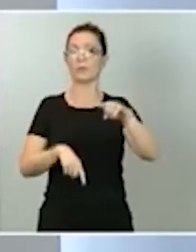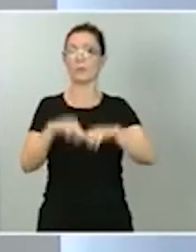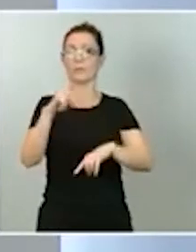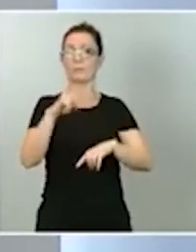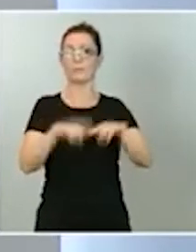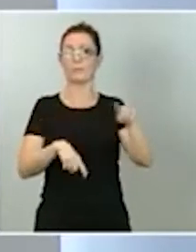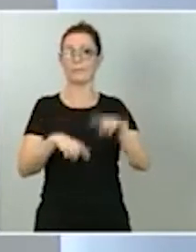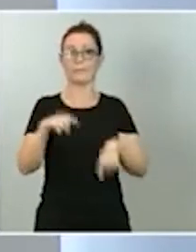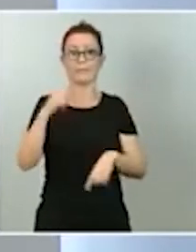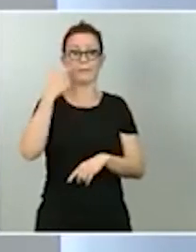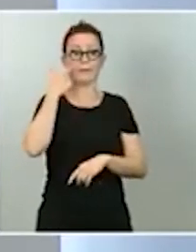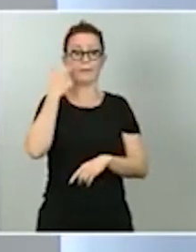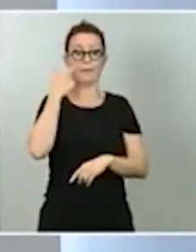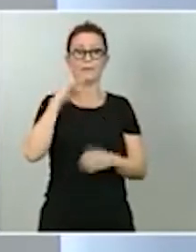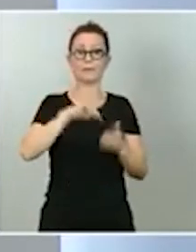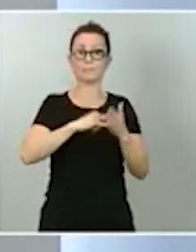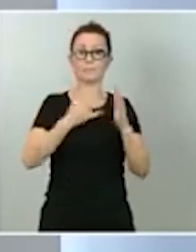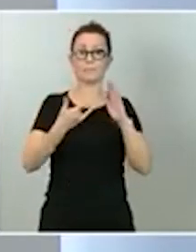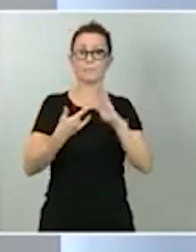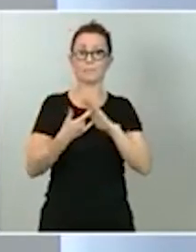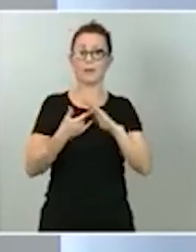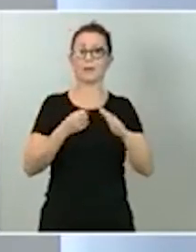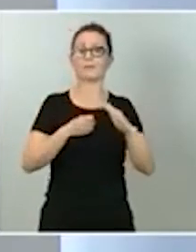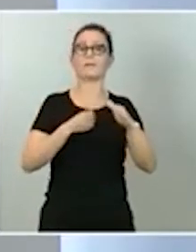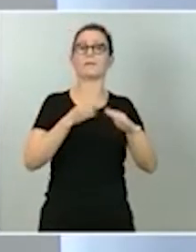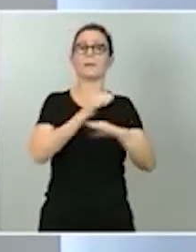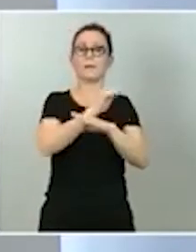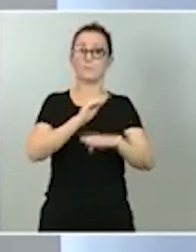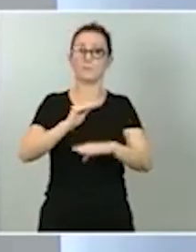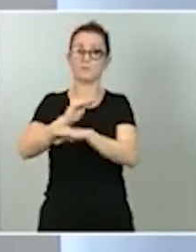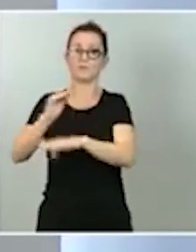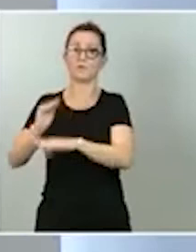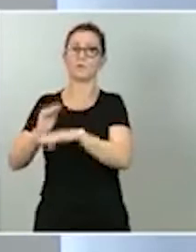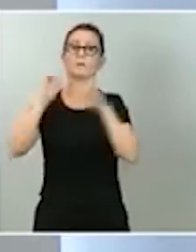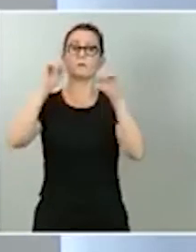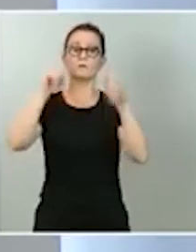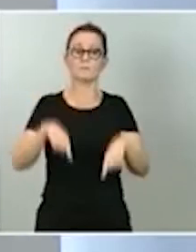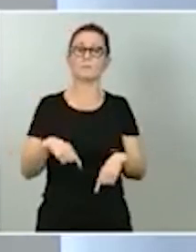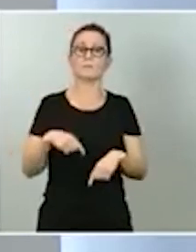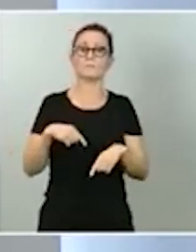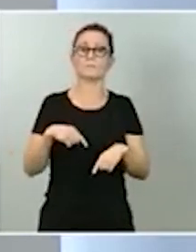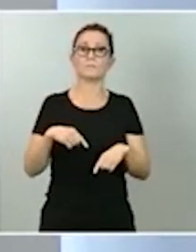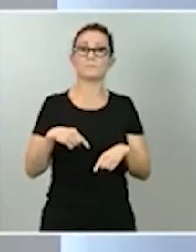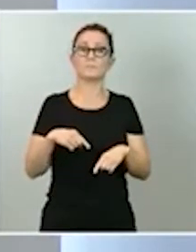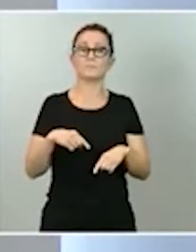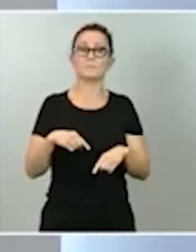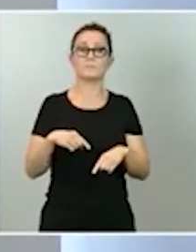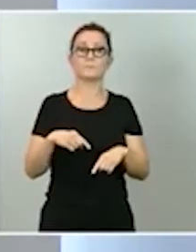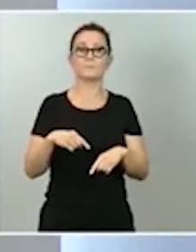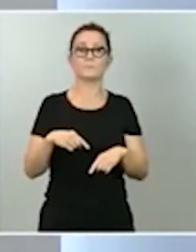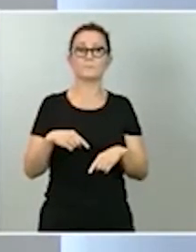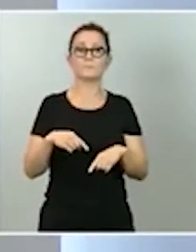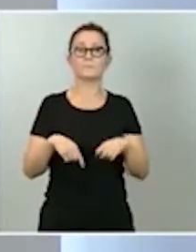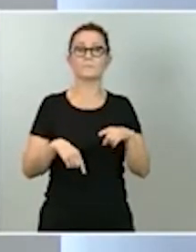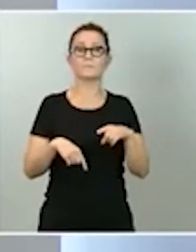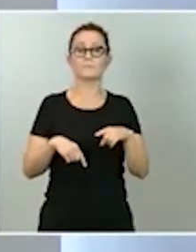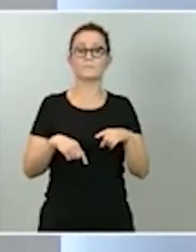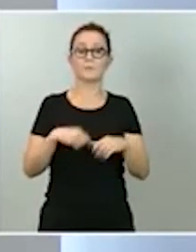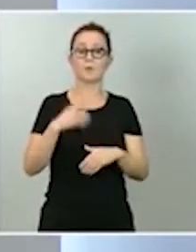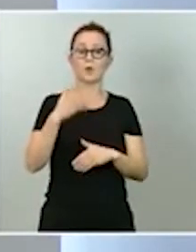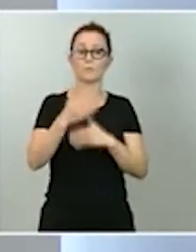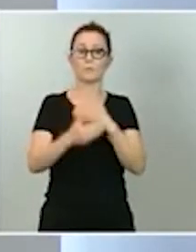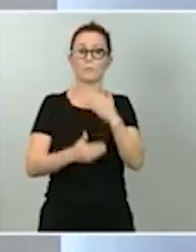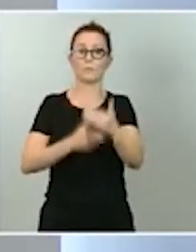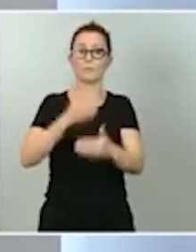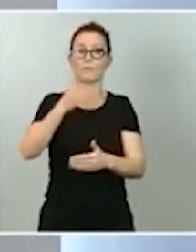marcha del plan de inversiones y también del proceso en virtud del cual vayan saliendo los trabajadores